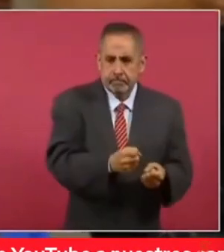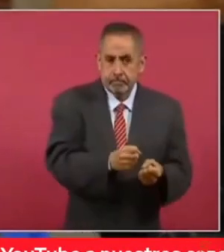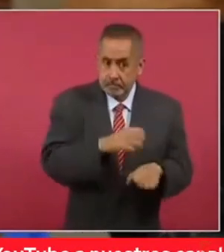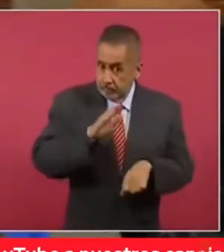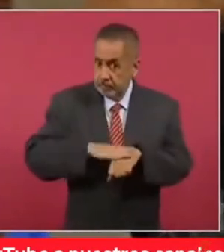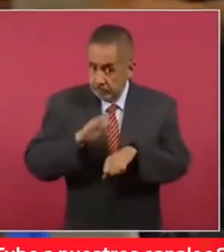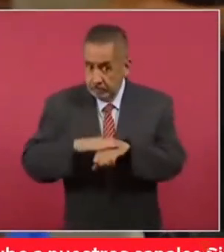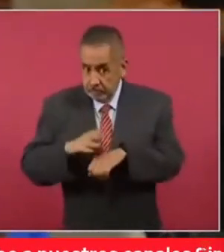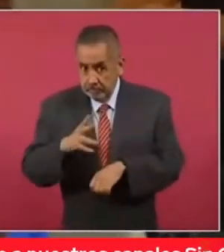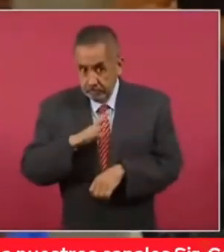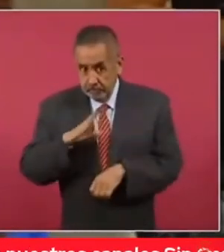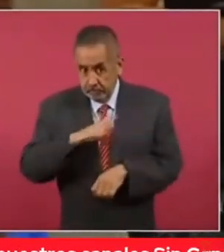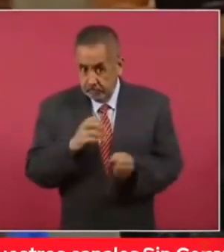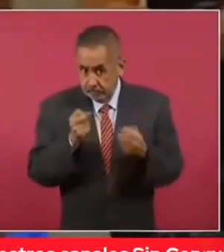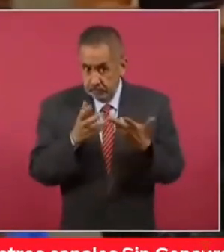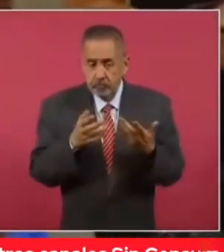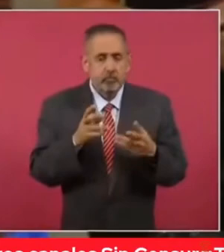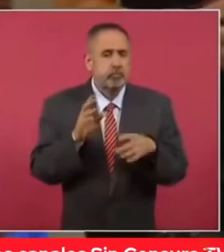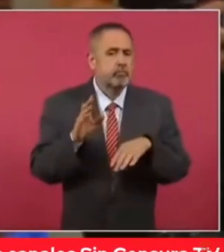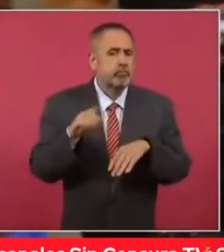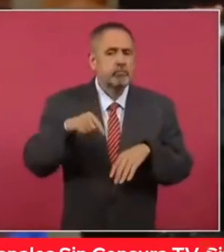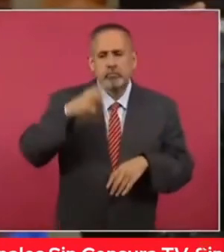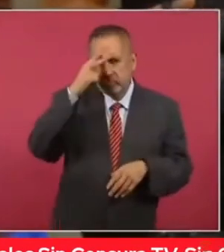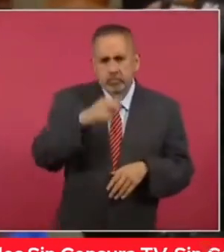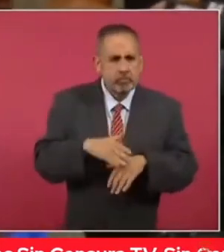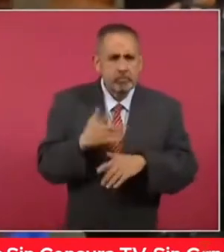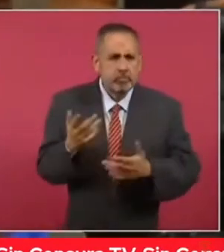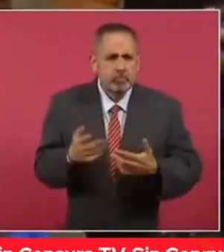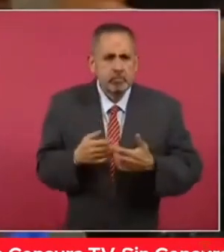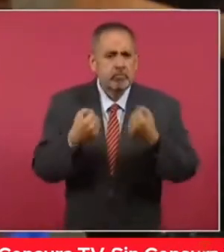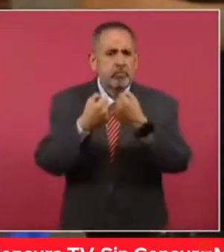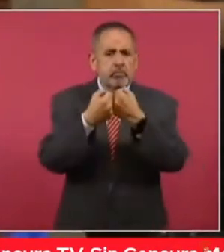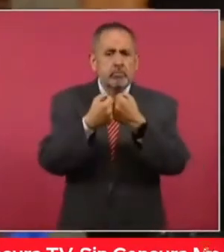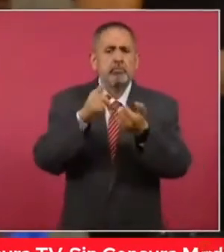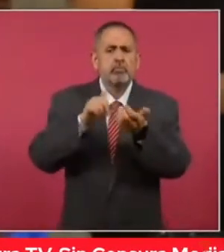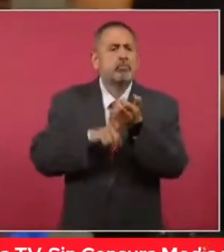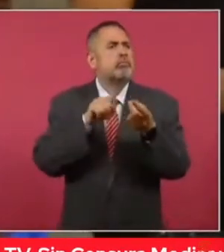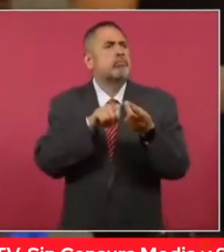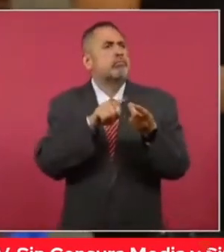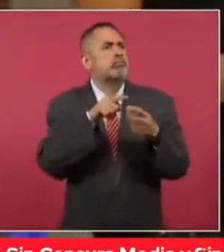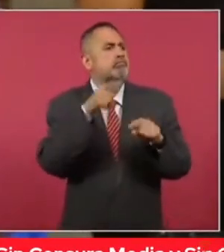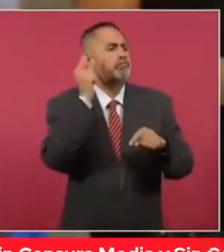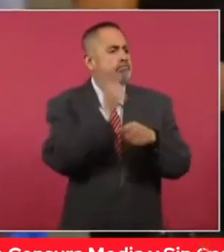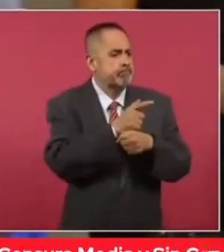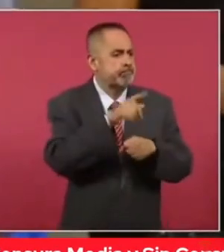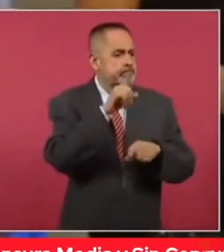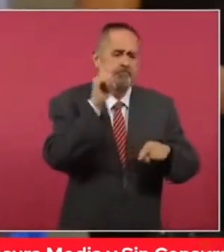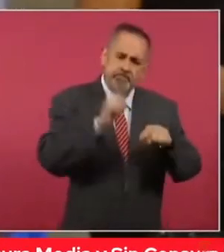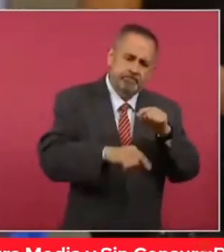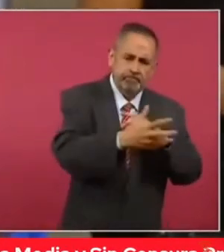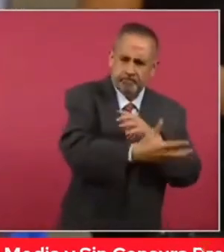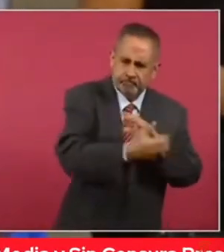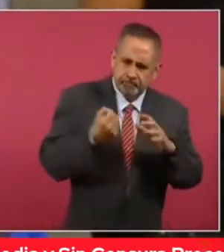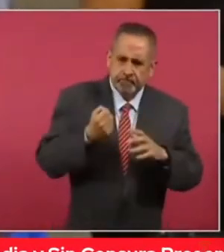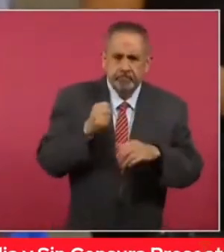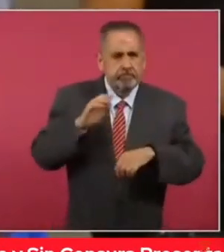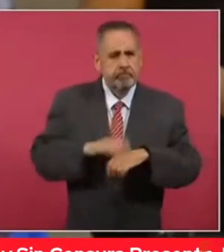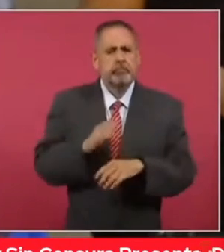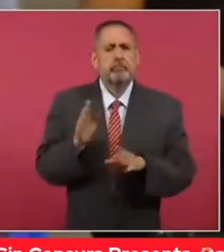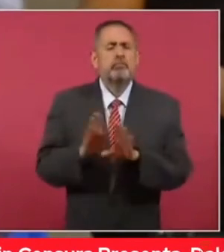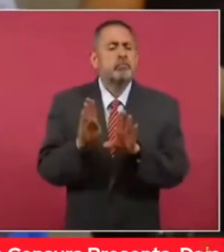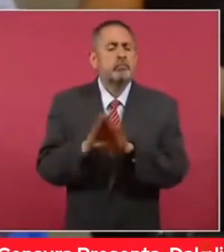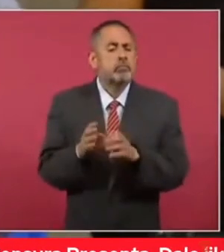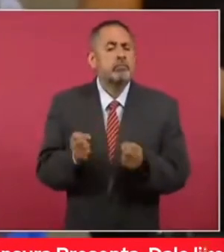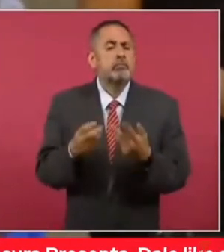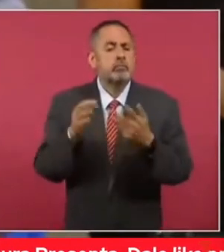armas en México? ¿Por qué frontera? ¿Por qué lugares donde se está dando más la entrada de armas? ¿Y qué